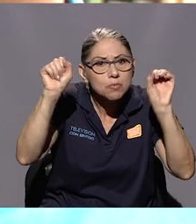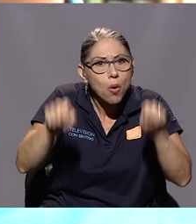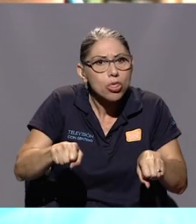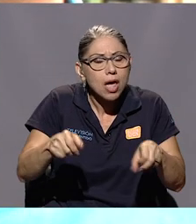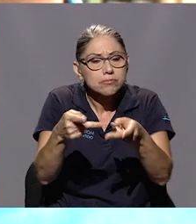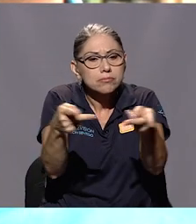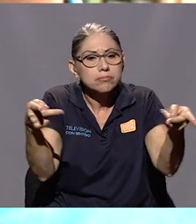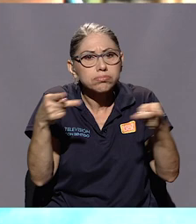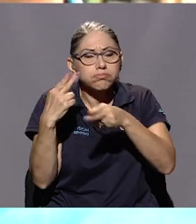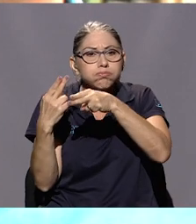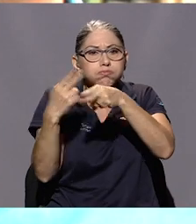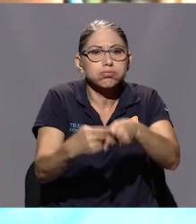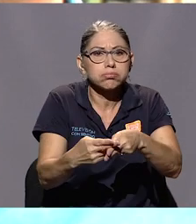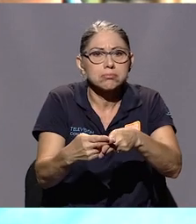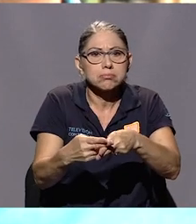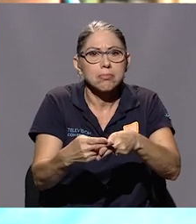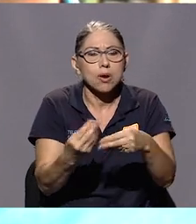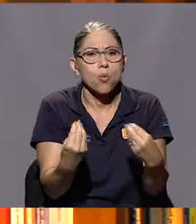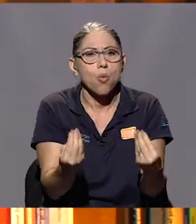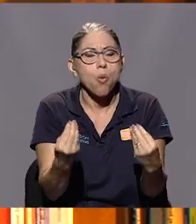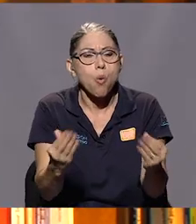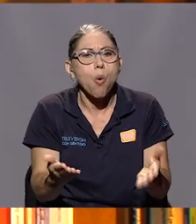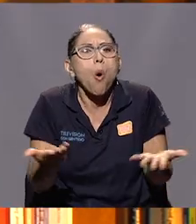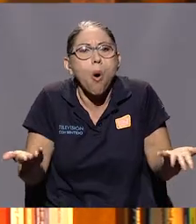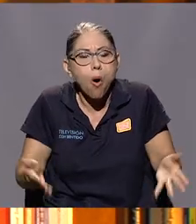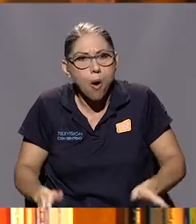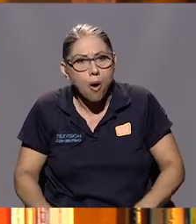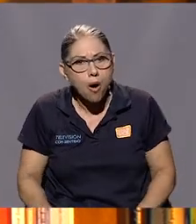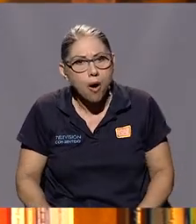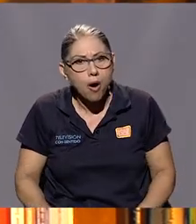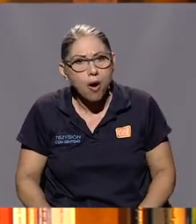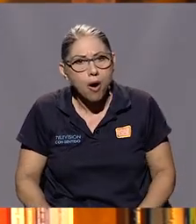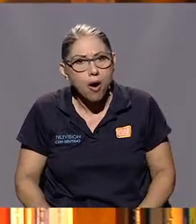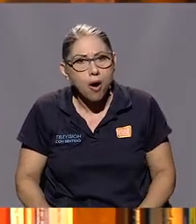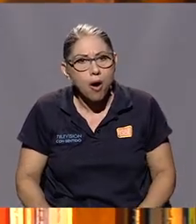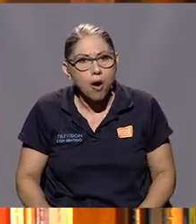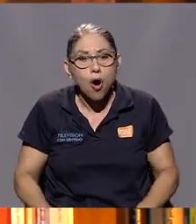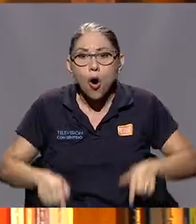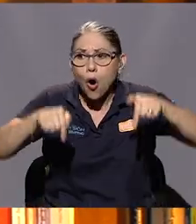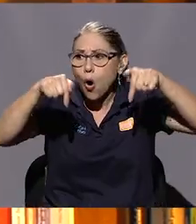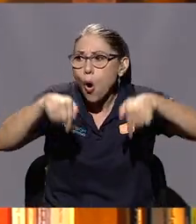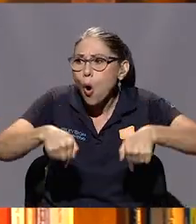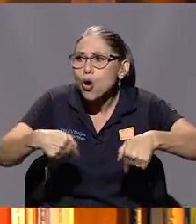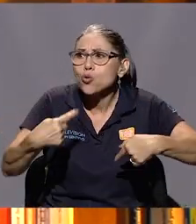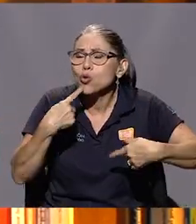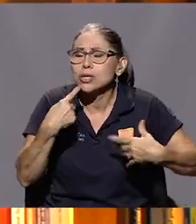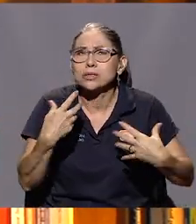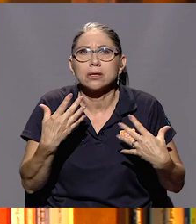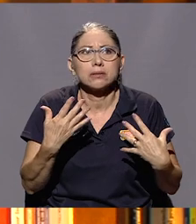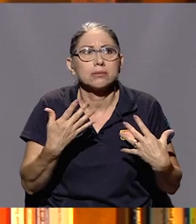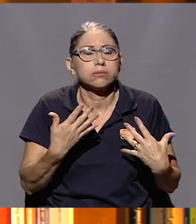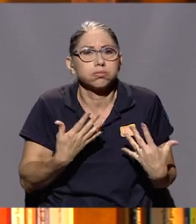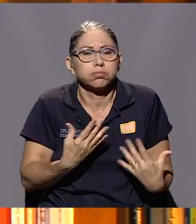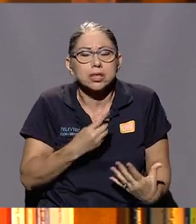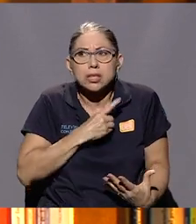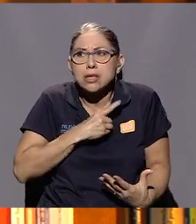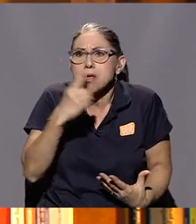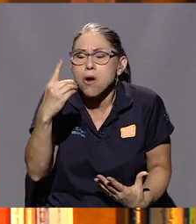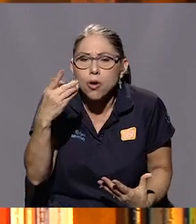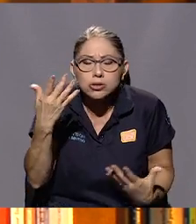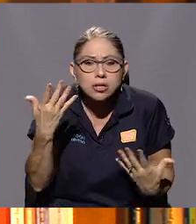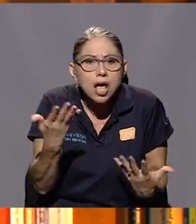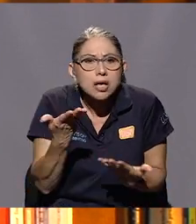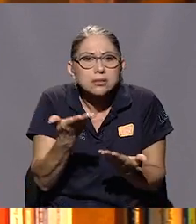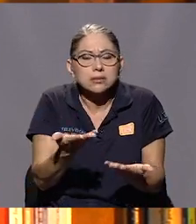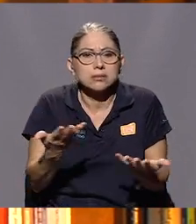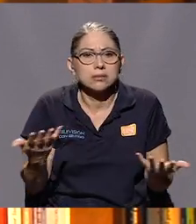ocupar un carro, pero, ¿cómo? Hoy te resulta decir, Dios, si esto es,